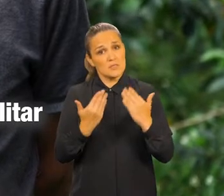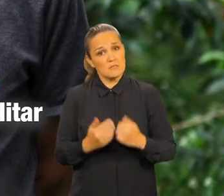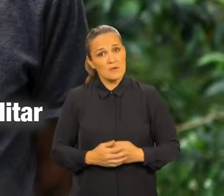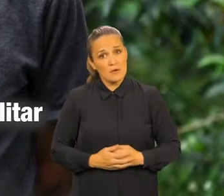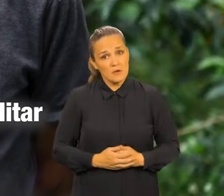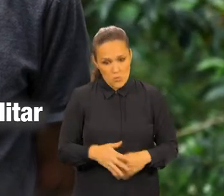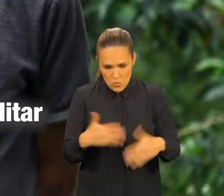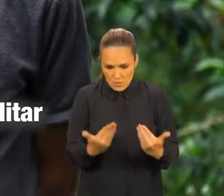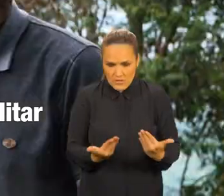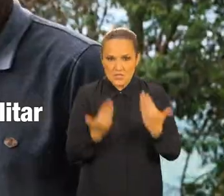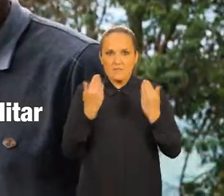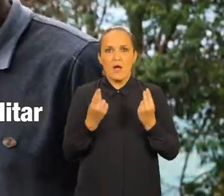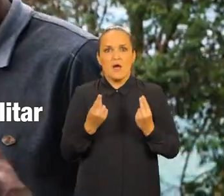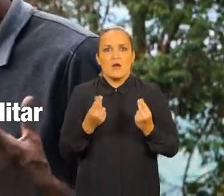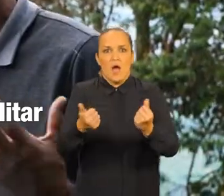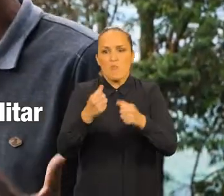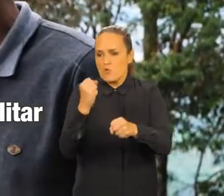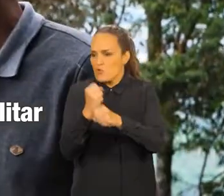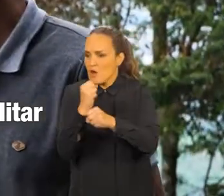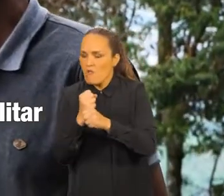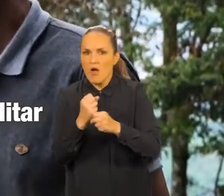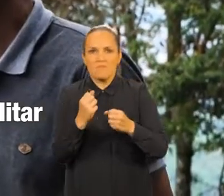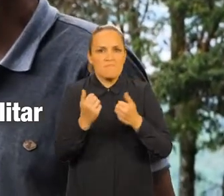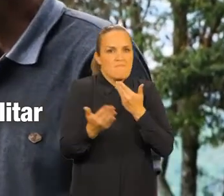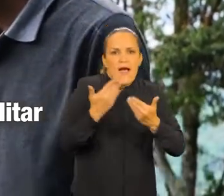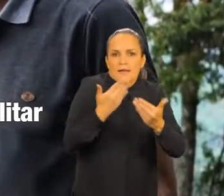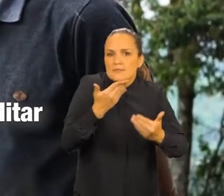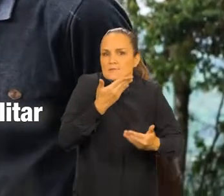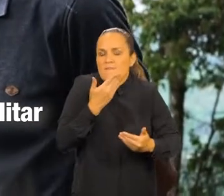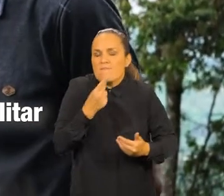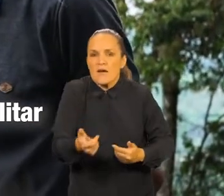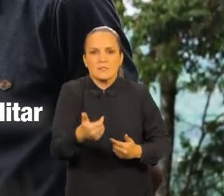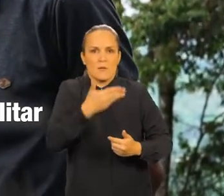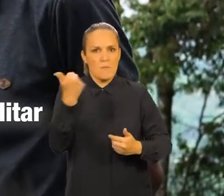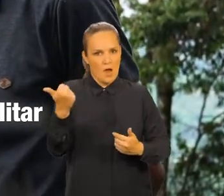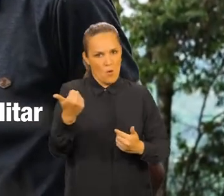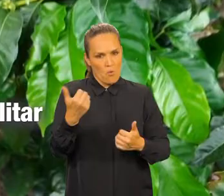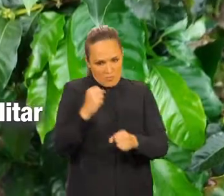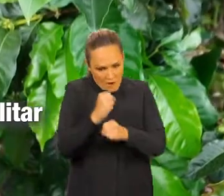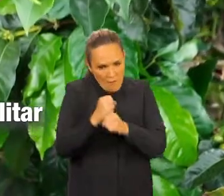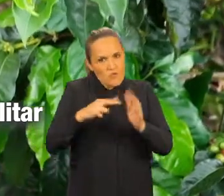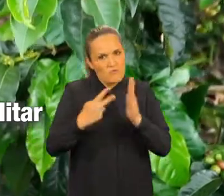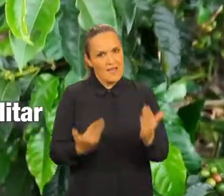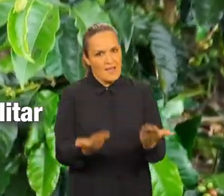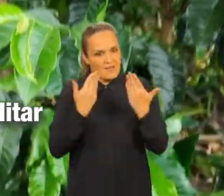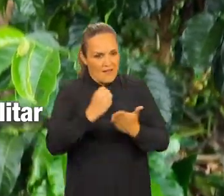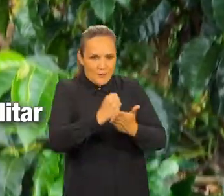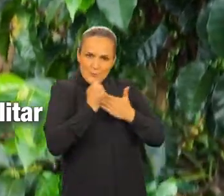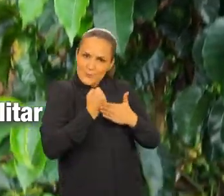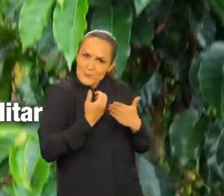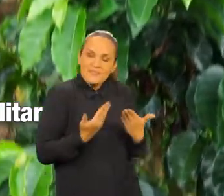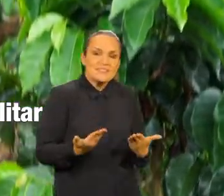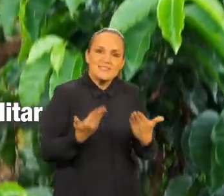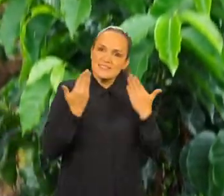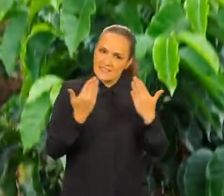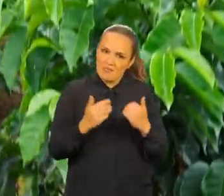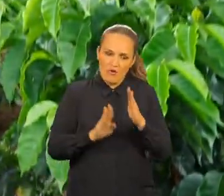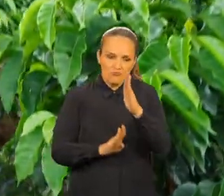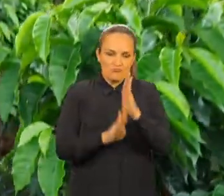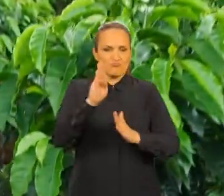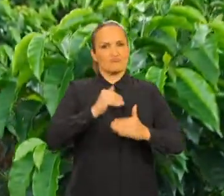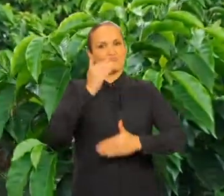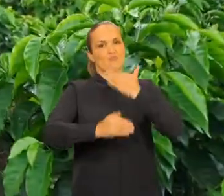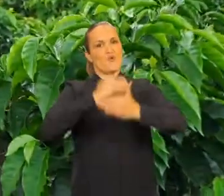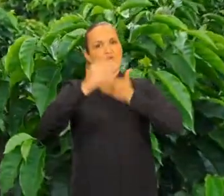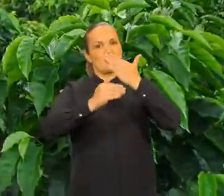de acceder a ella. Esto es para facilitar nuestro trabajo, nuestras labores para